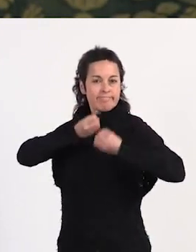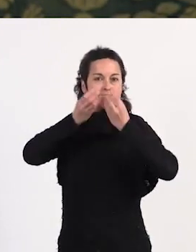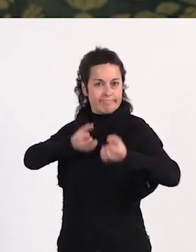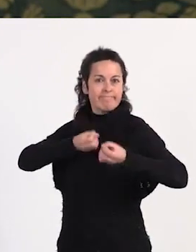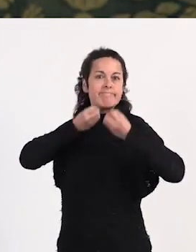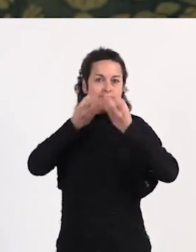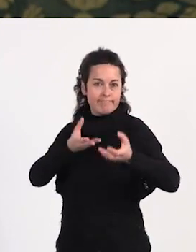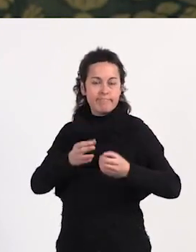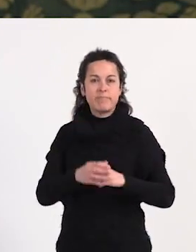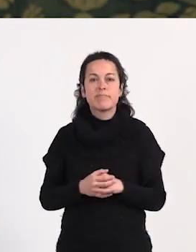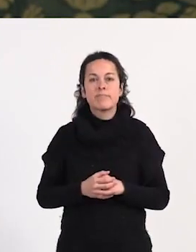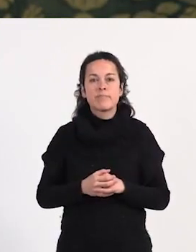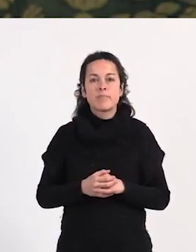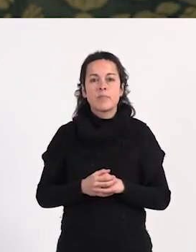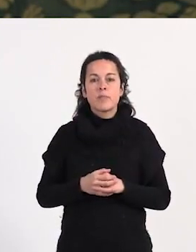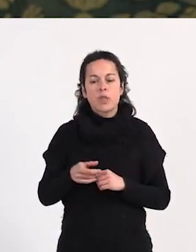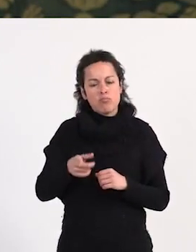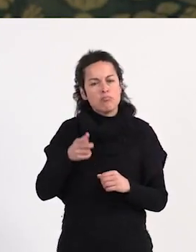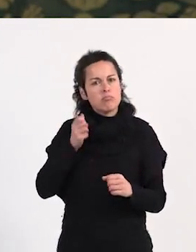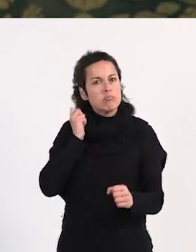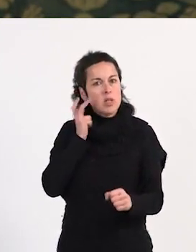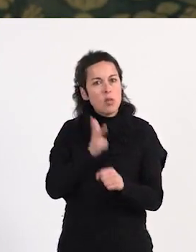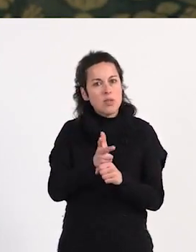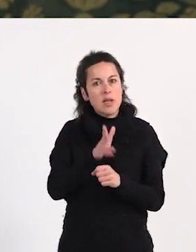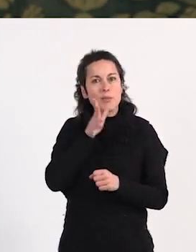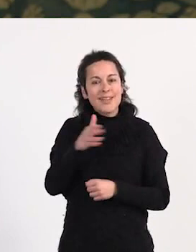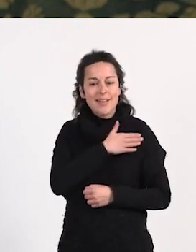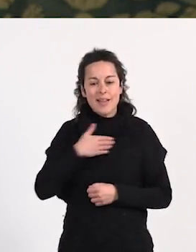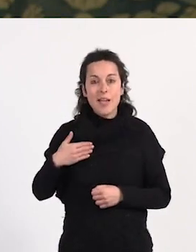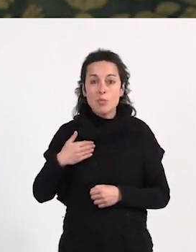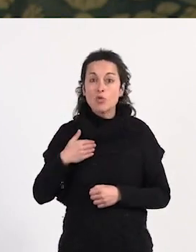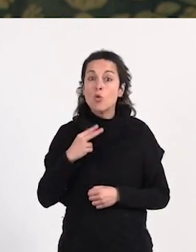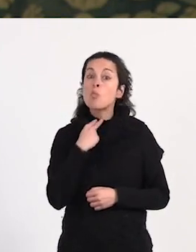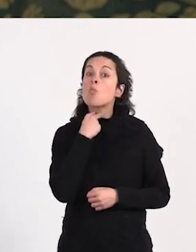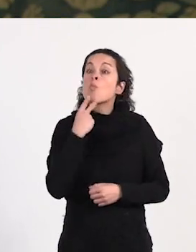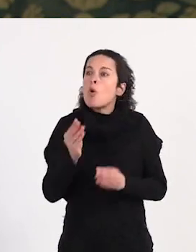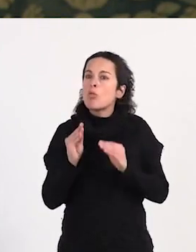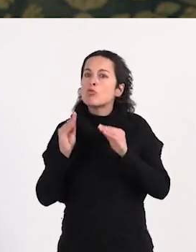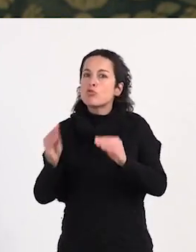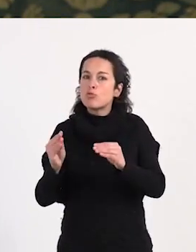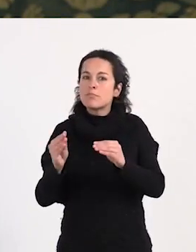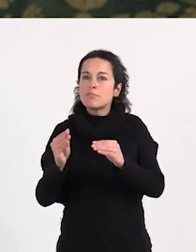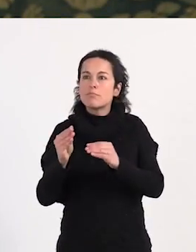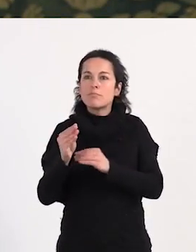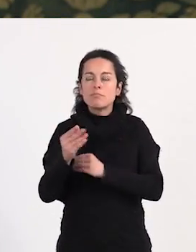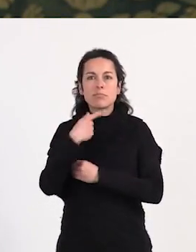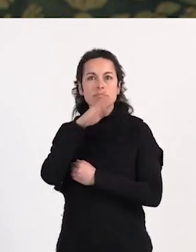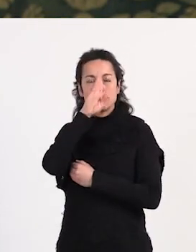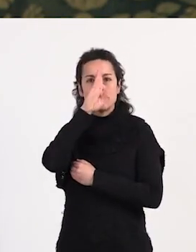esta es una apuesta realmente porque su voz sea escuchada en primera persona.